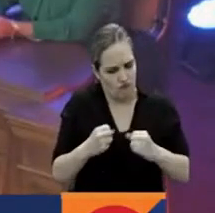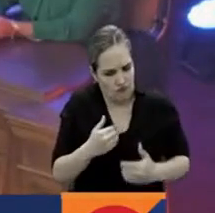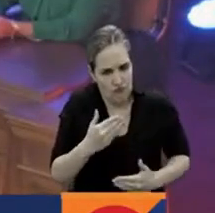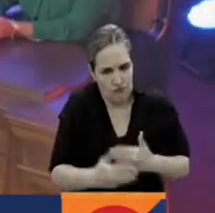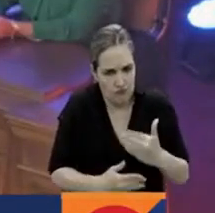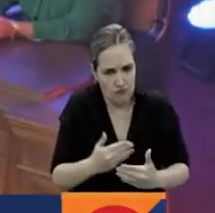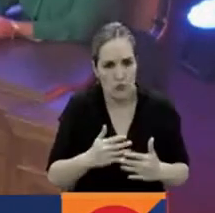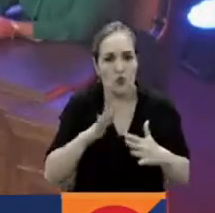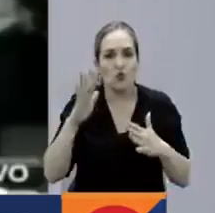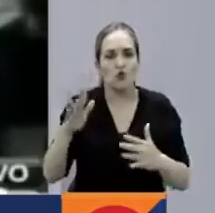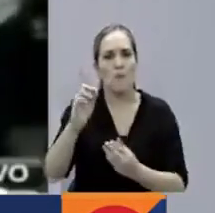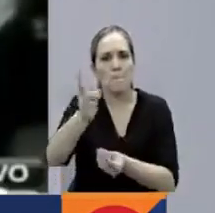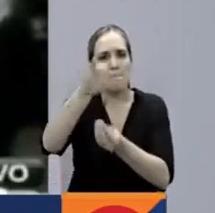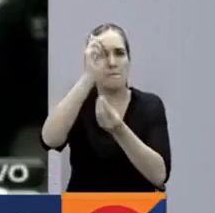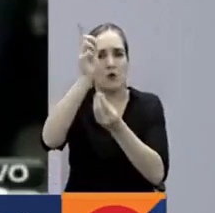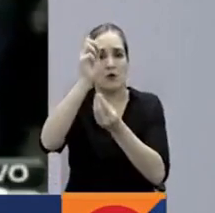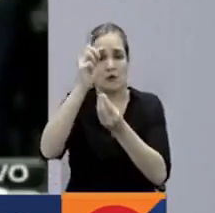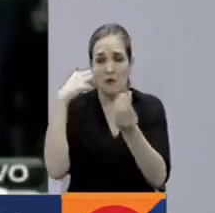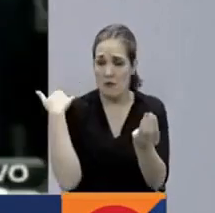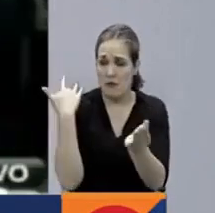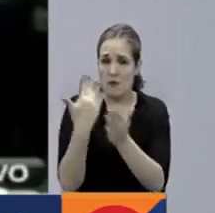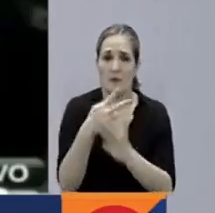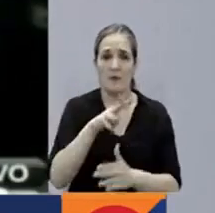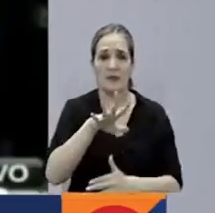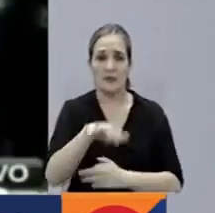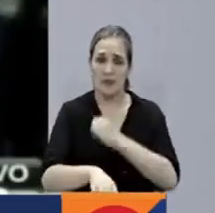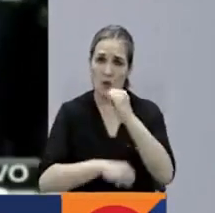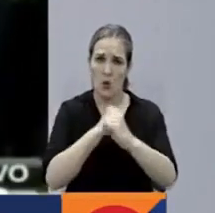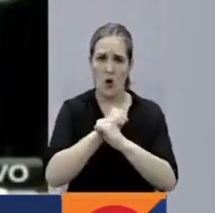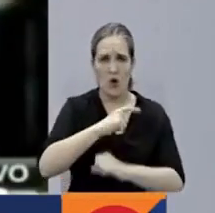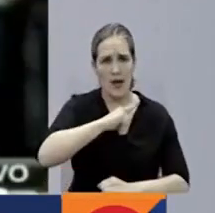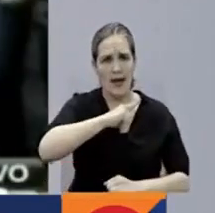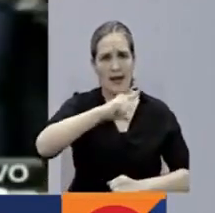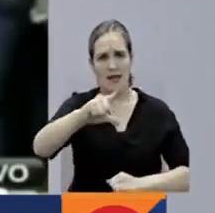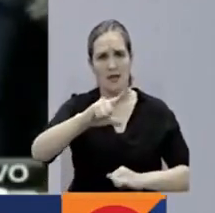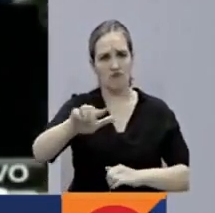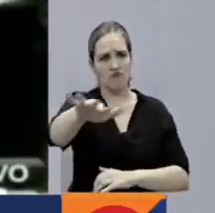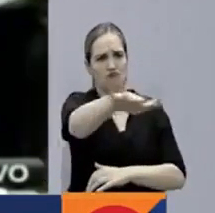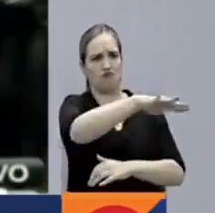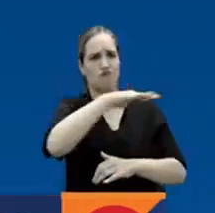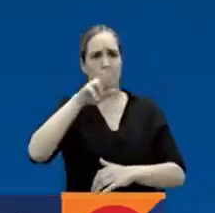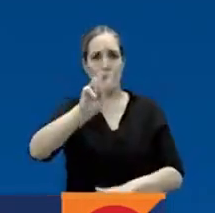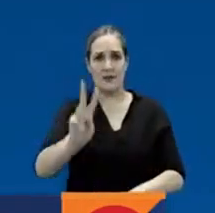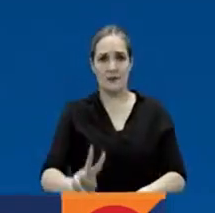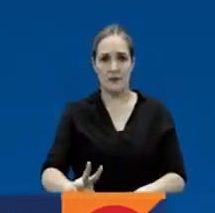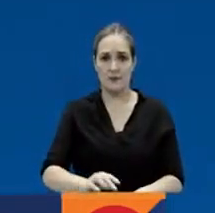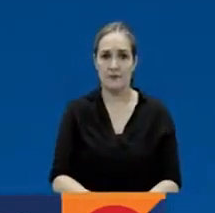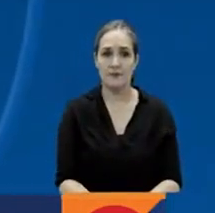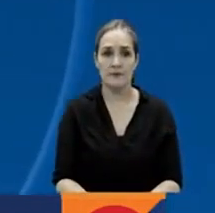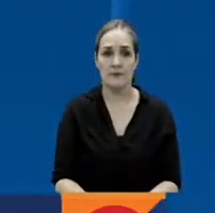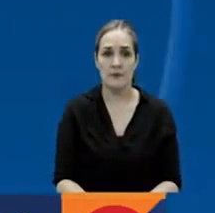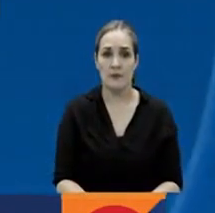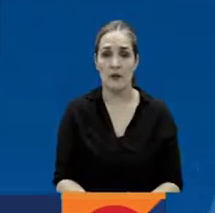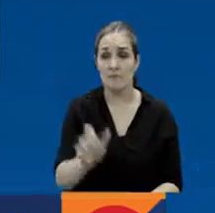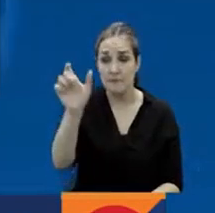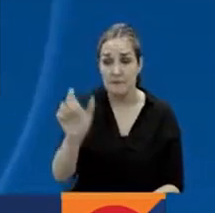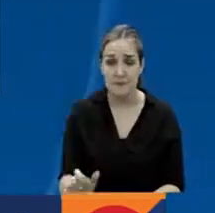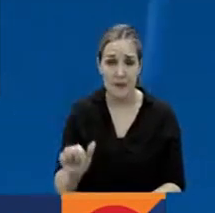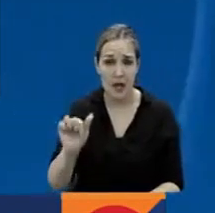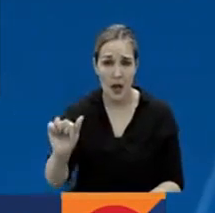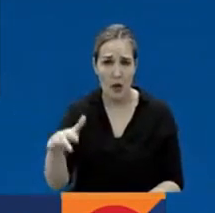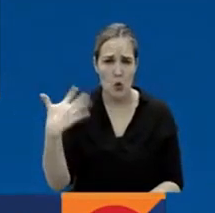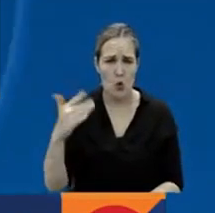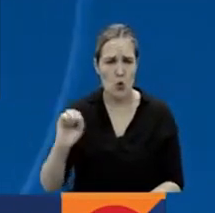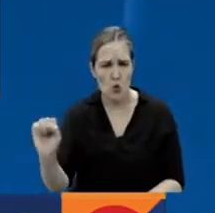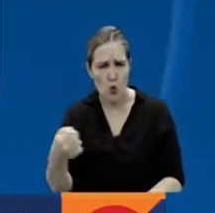proyecto político durante ya 25 años a la cabeza de todo un país Venezuela. Tibisay Lucena fue una mujer de mucho